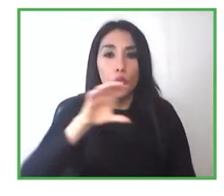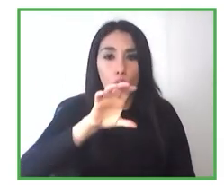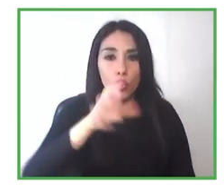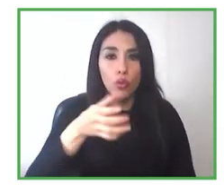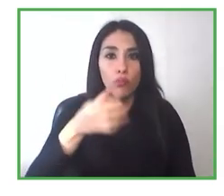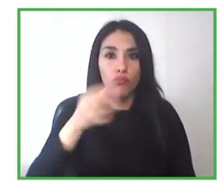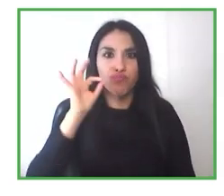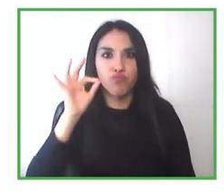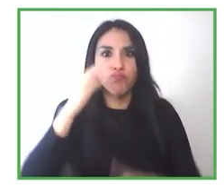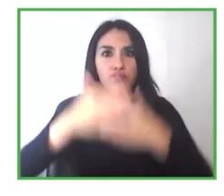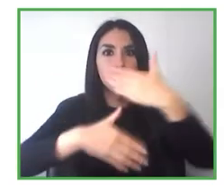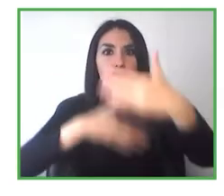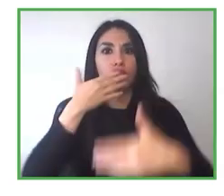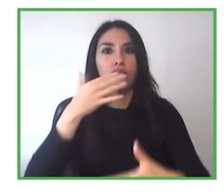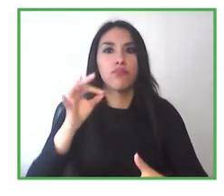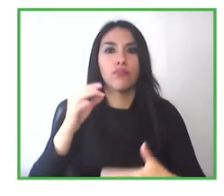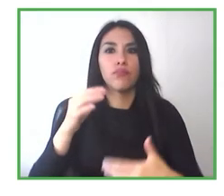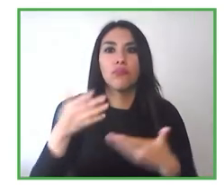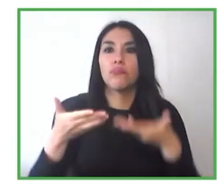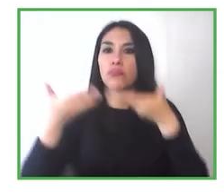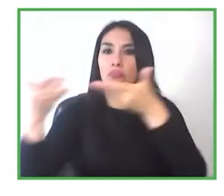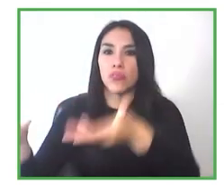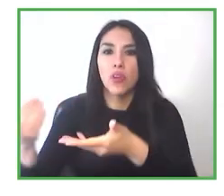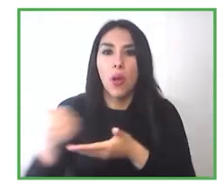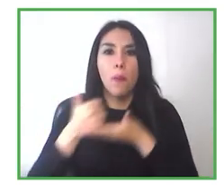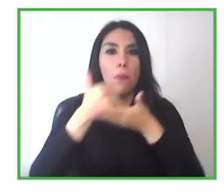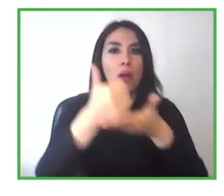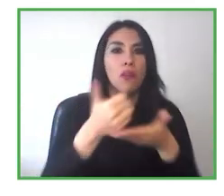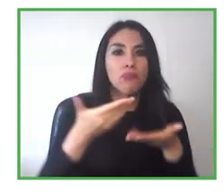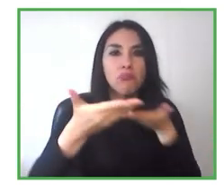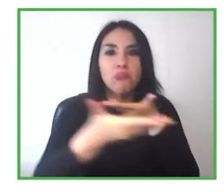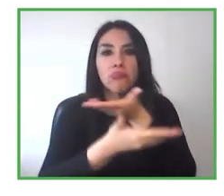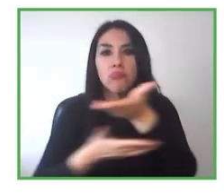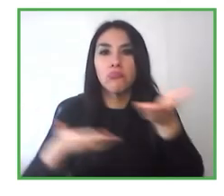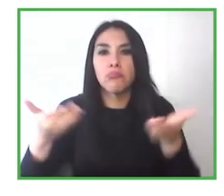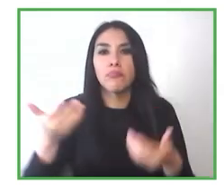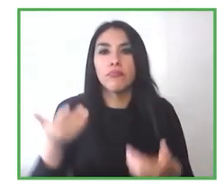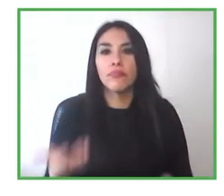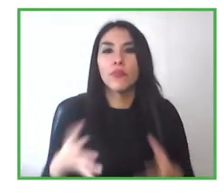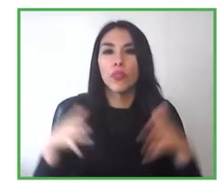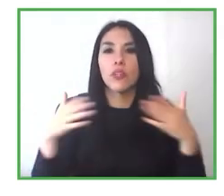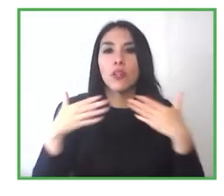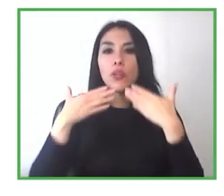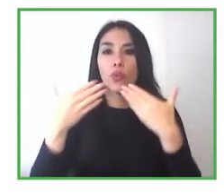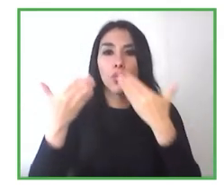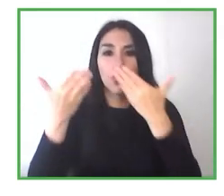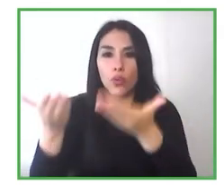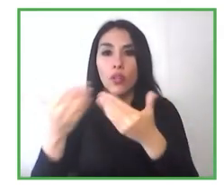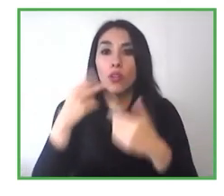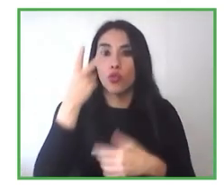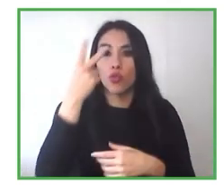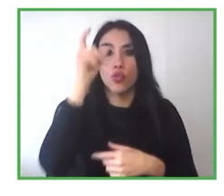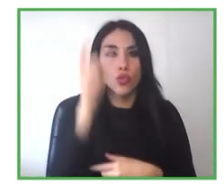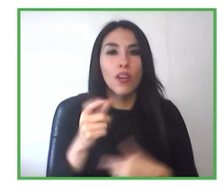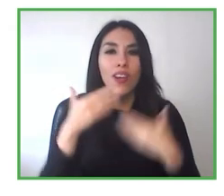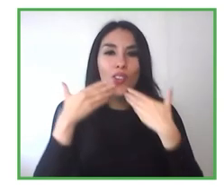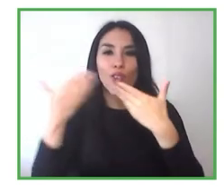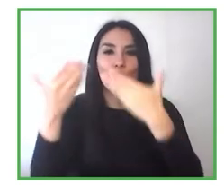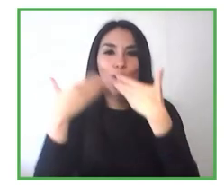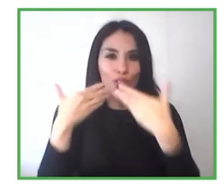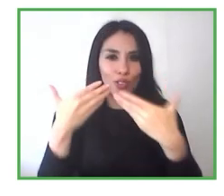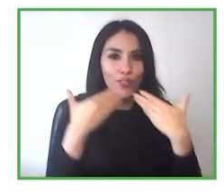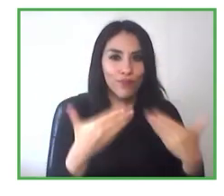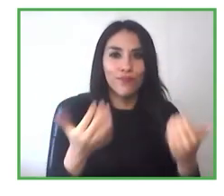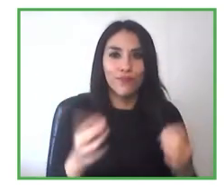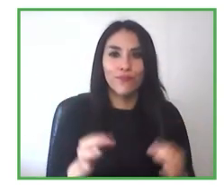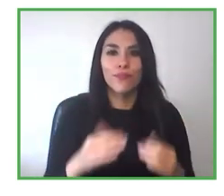nuevamente, muchas gracias, a Canelba, a Cecilia, Solange, por su experiencia, por contarnos, cuáles son sus modelos de